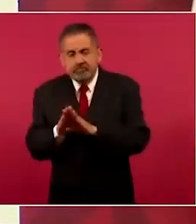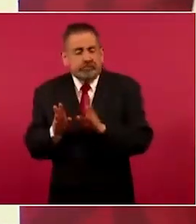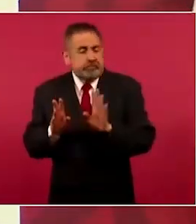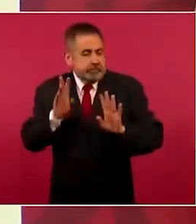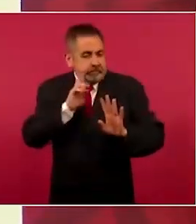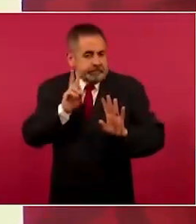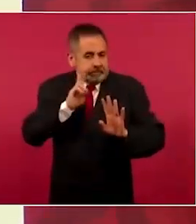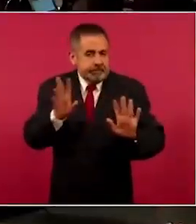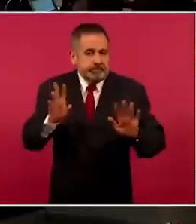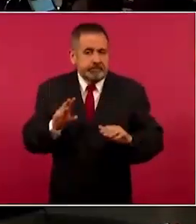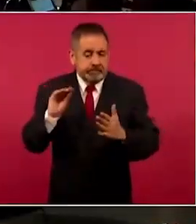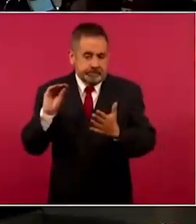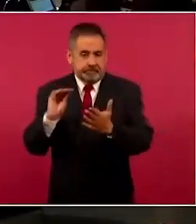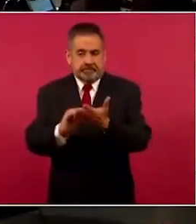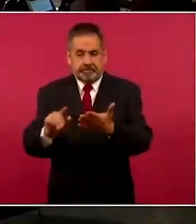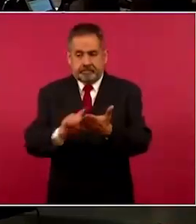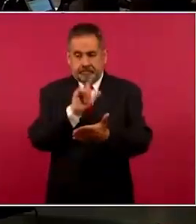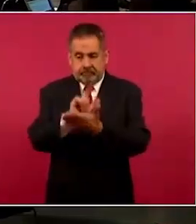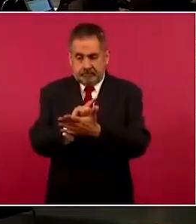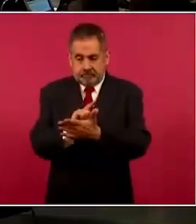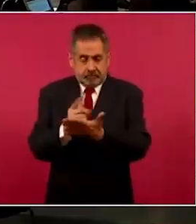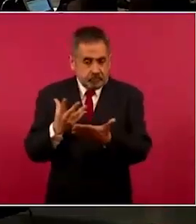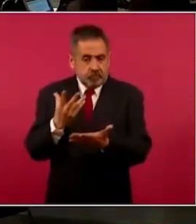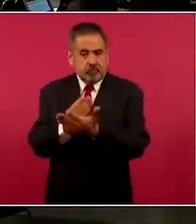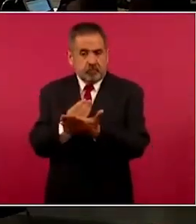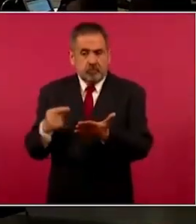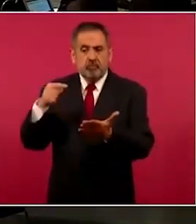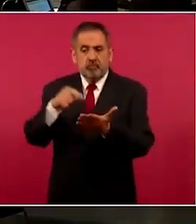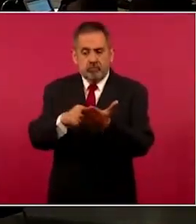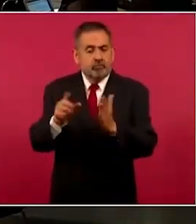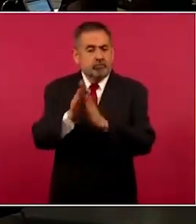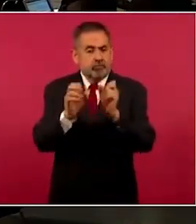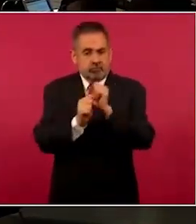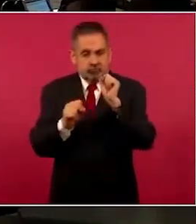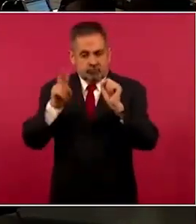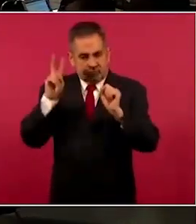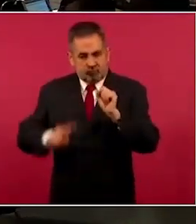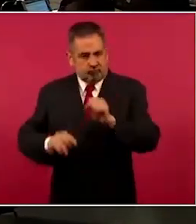para hacer valer la Constitución?